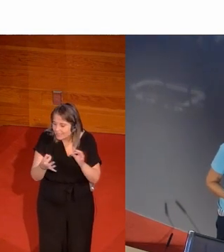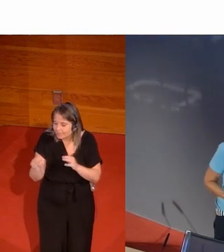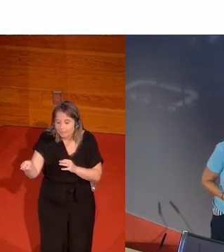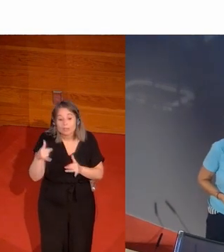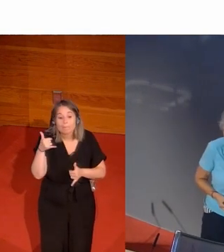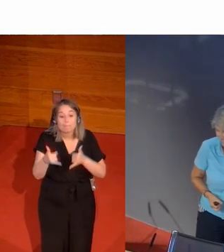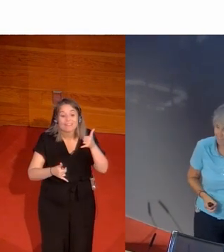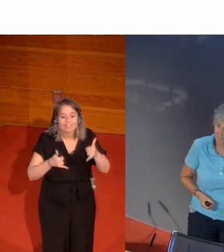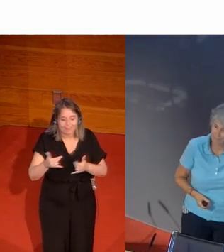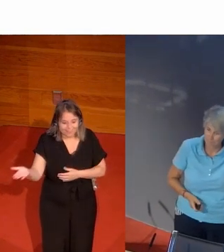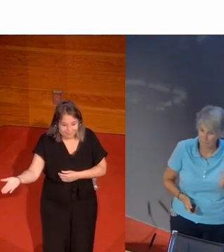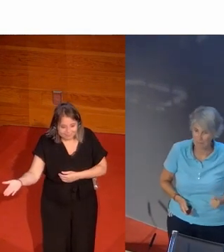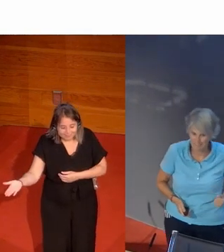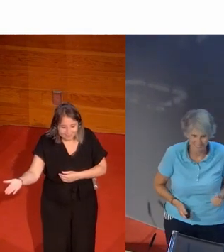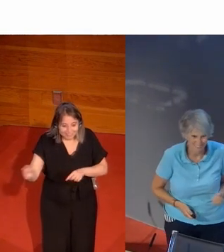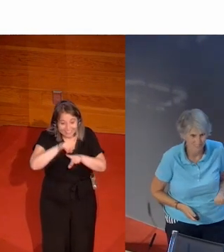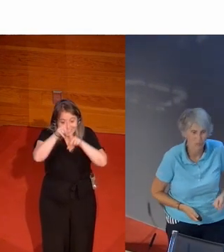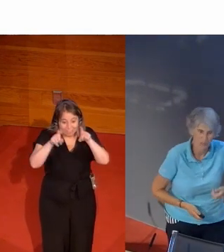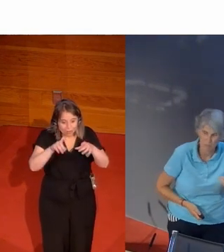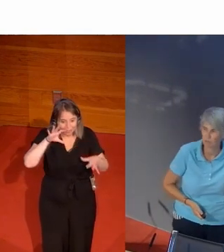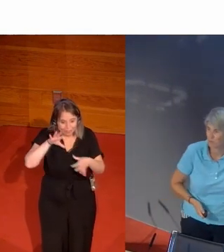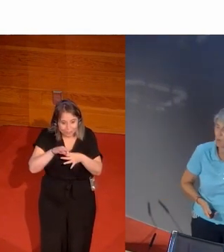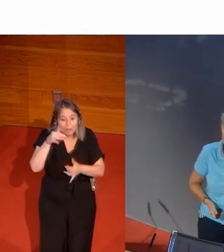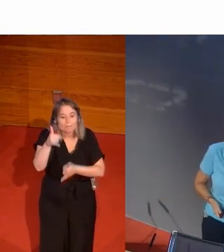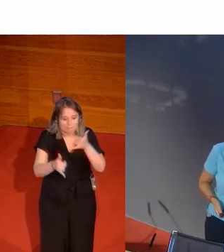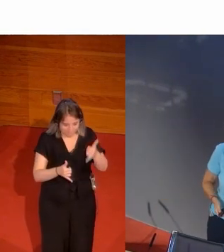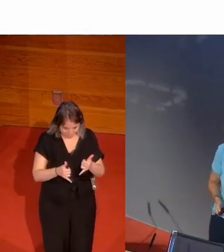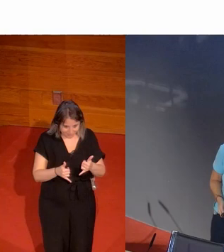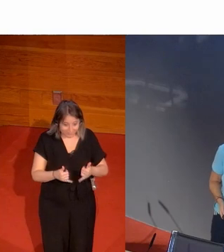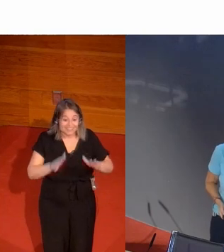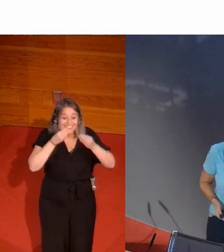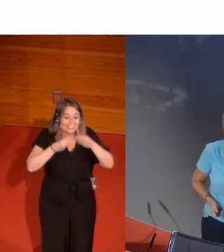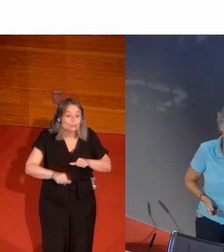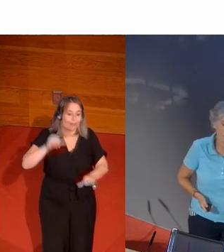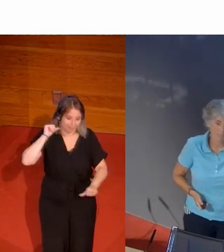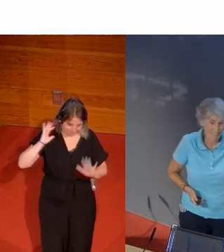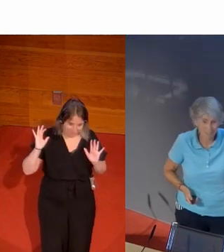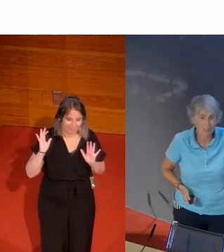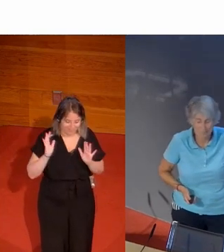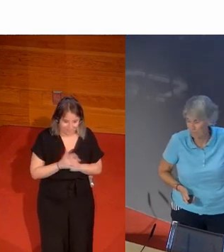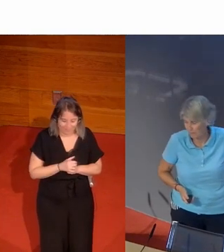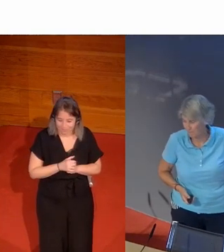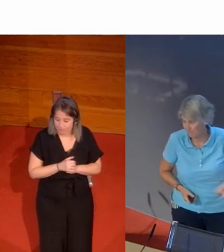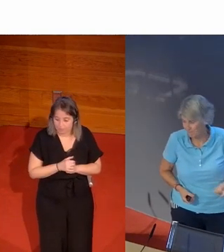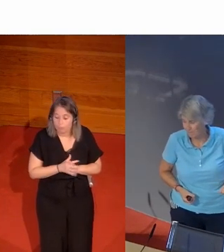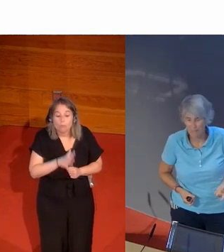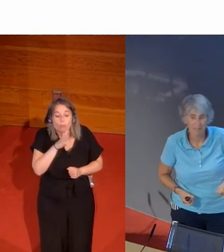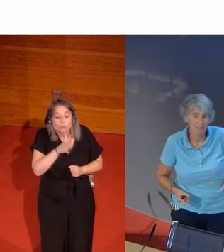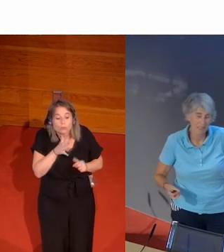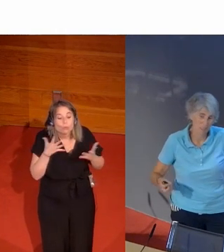Es una bicicleta. A que veáis. Fíjate por dónde, cómo se escribe la historia. La razón es simple.